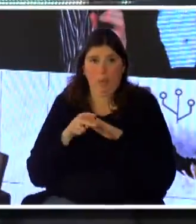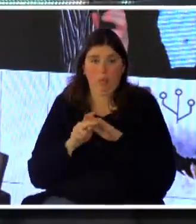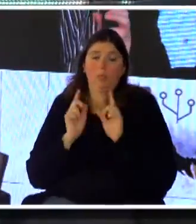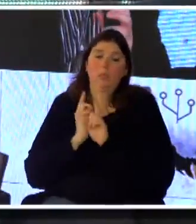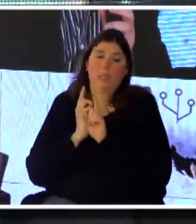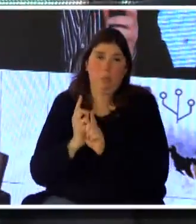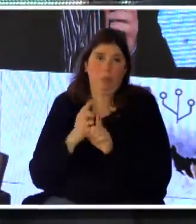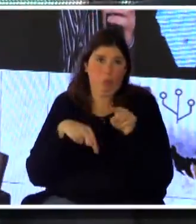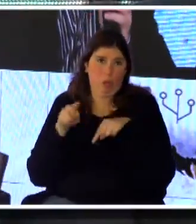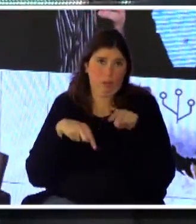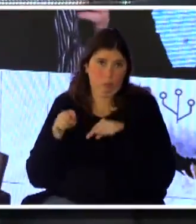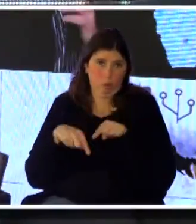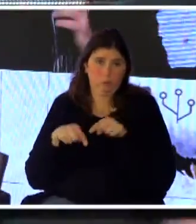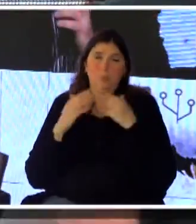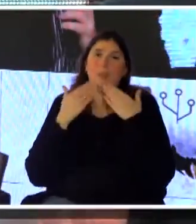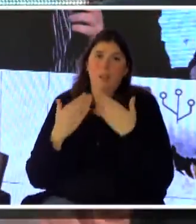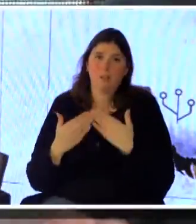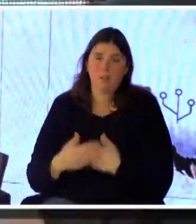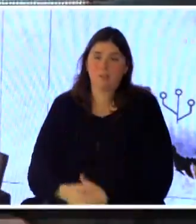la gestión. Bien, gracias.